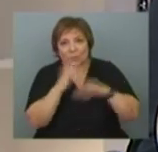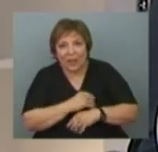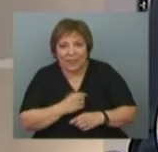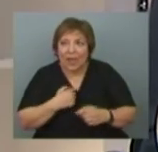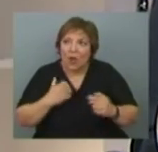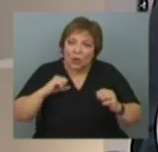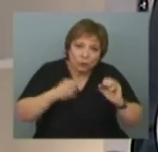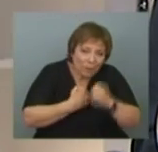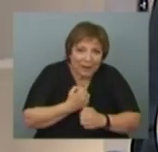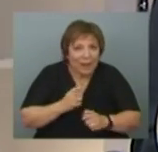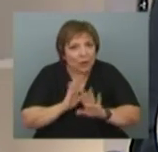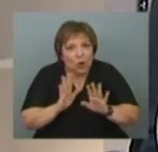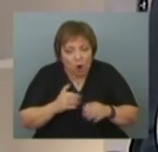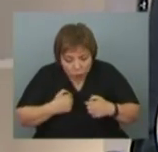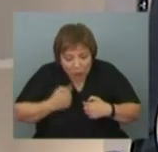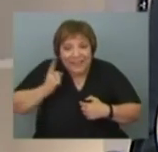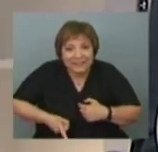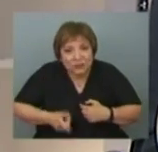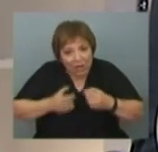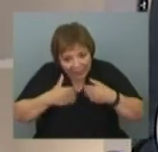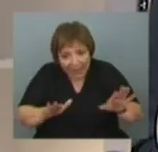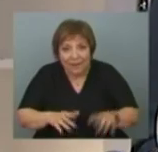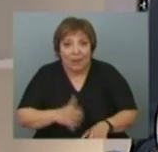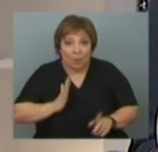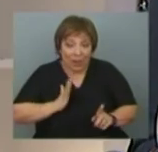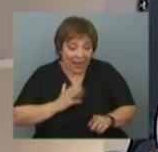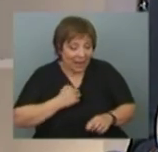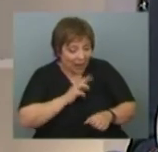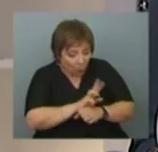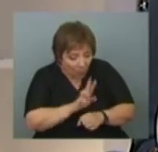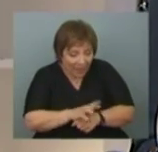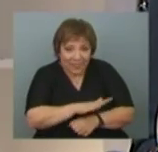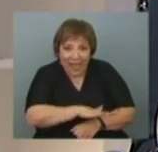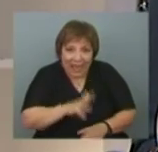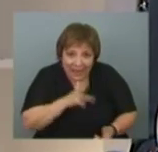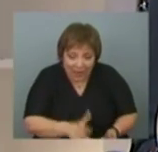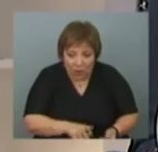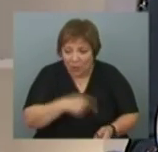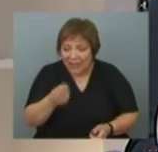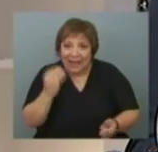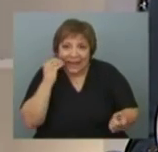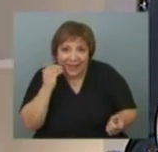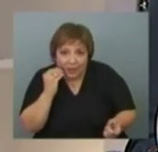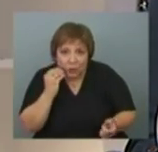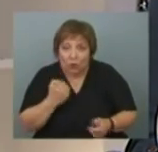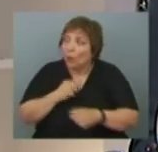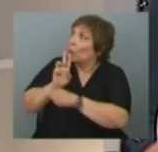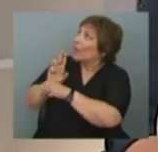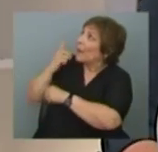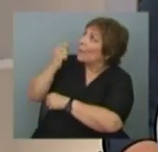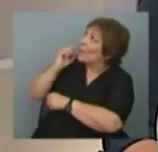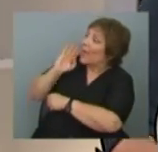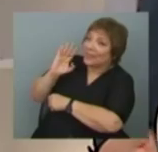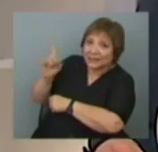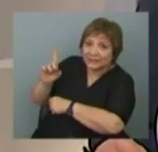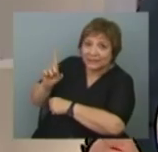Después, esa mujer que cuida a sus hijos, que cuida a sus nietos, que cuida a sus padres, o que